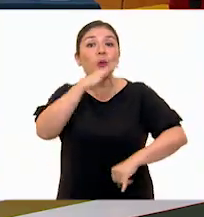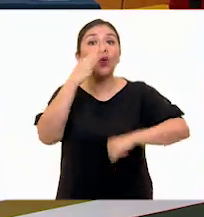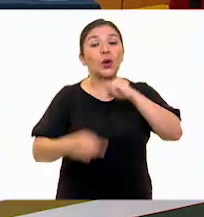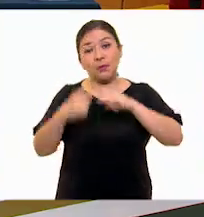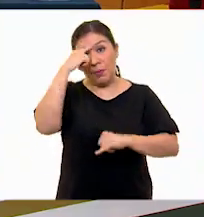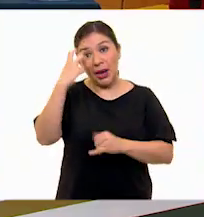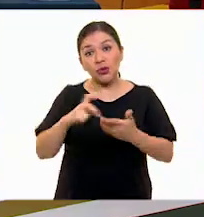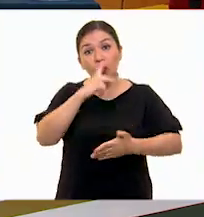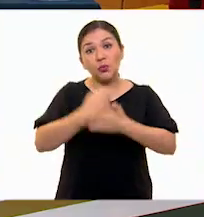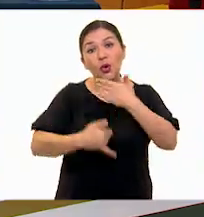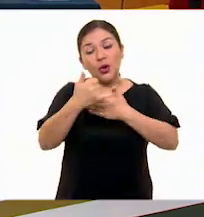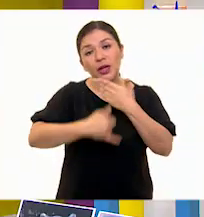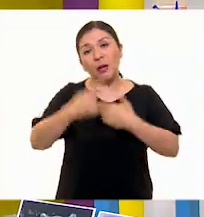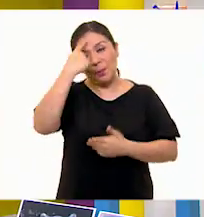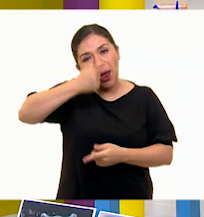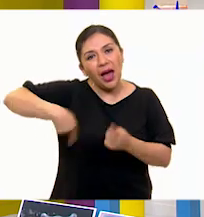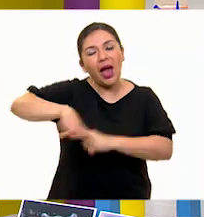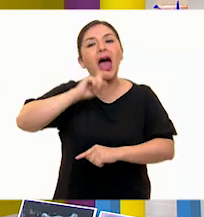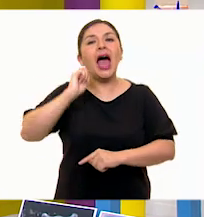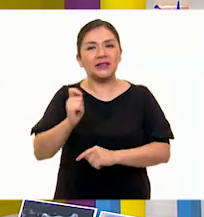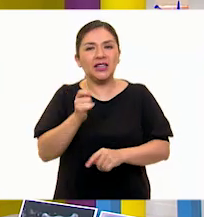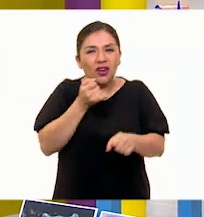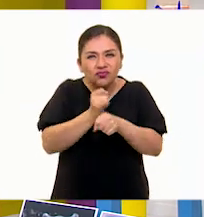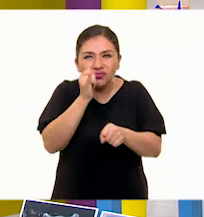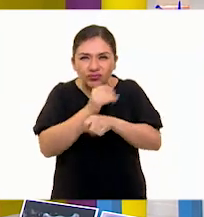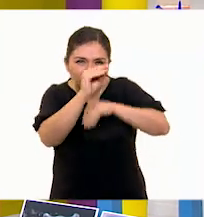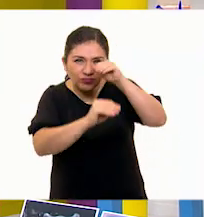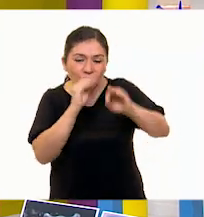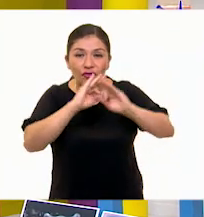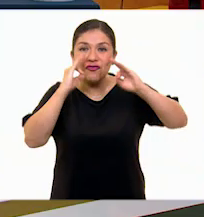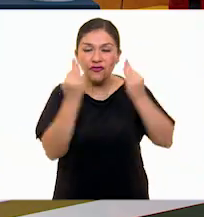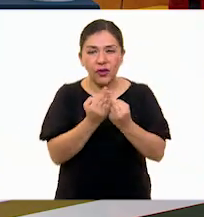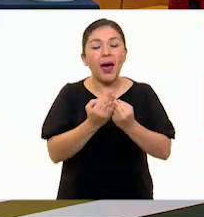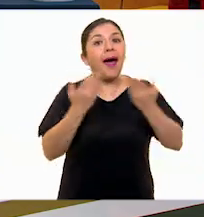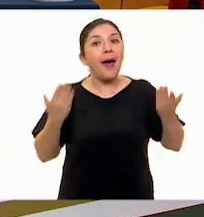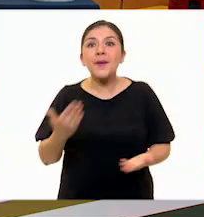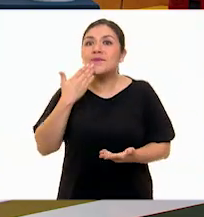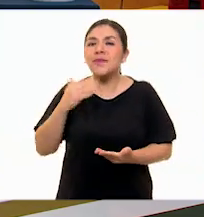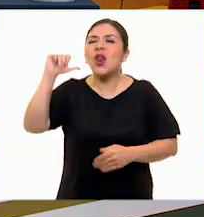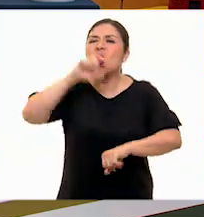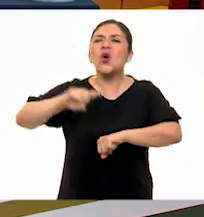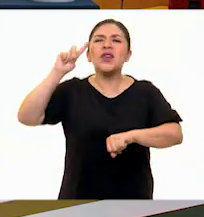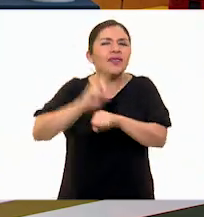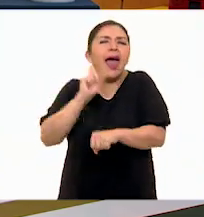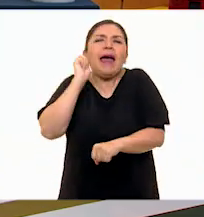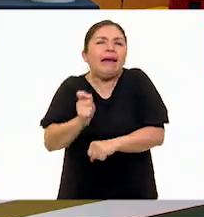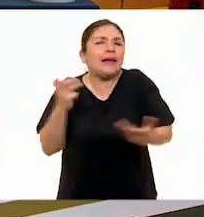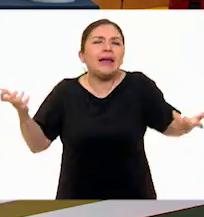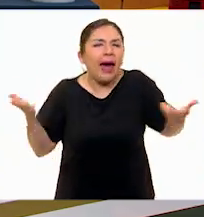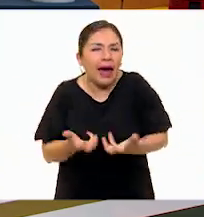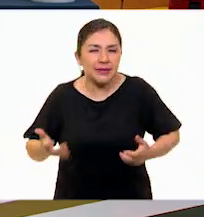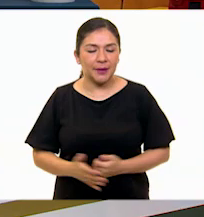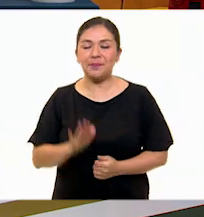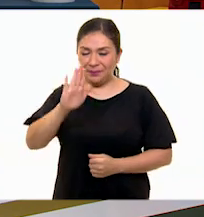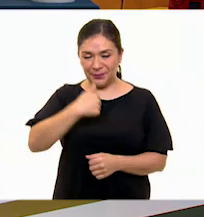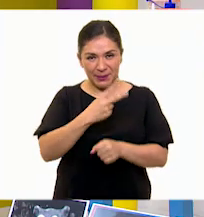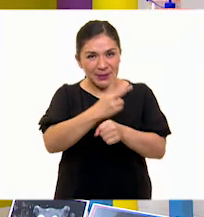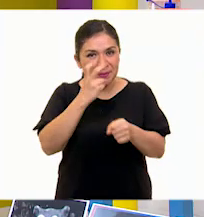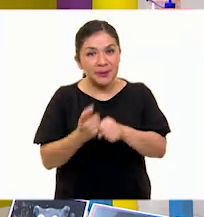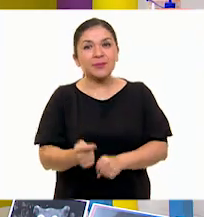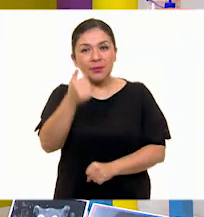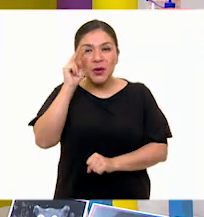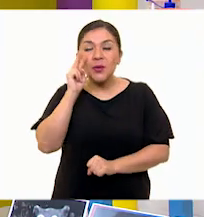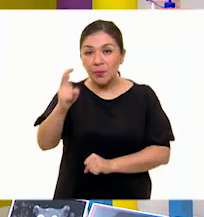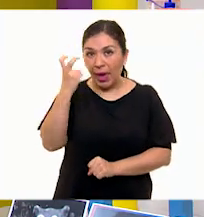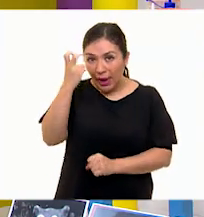este proyecto, Somos Escultores. Muy bien. Pues, ¿qué es lo que vamos a ver específicamente en la clase de Aprenden Sí, mira, te voy a invitar primero a